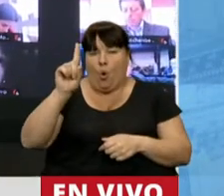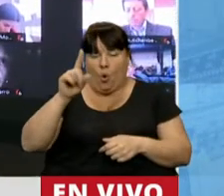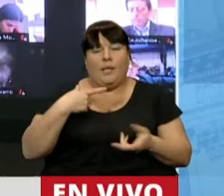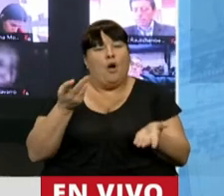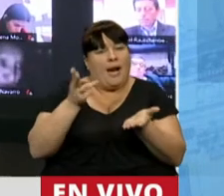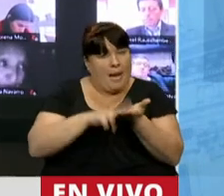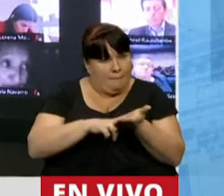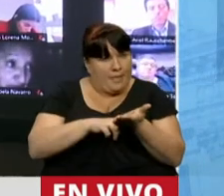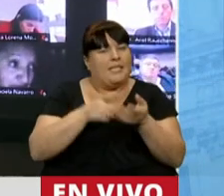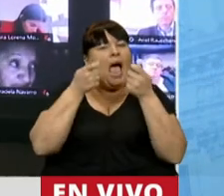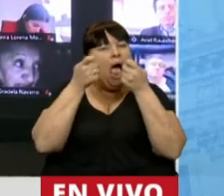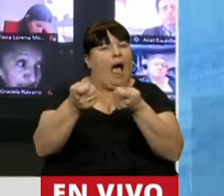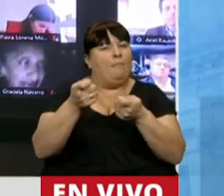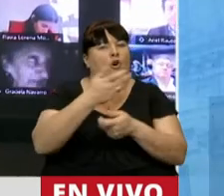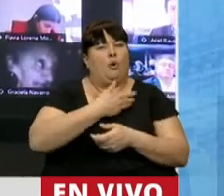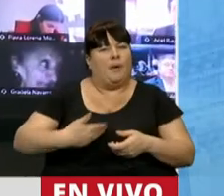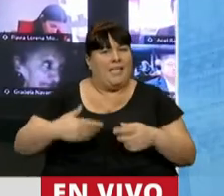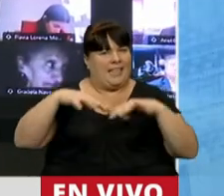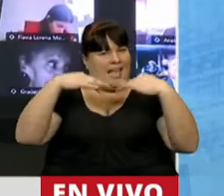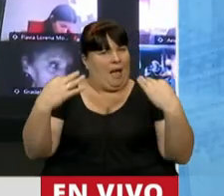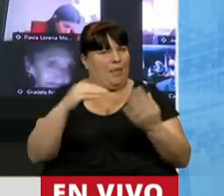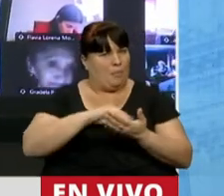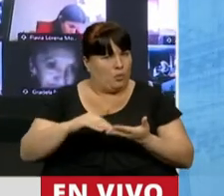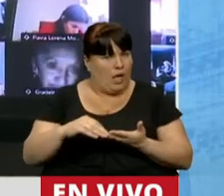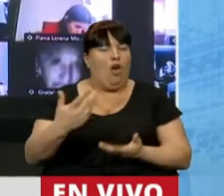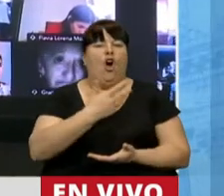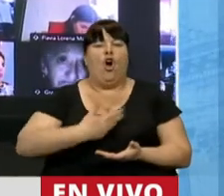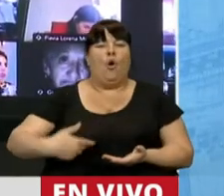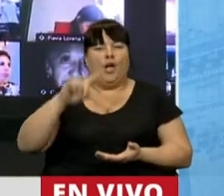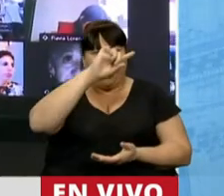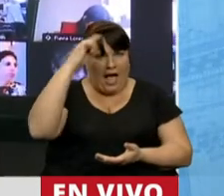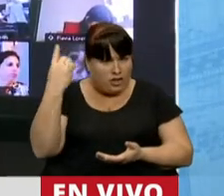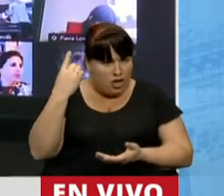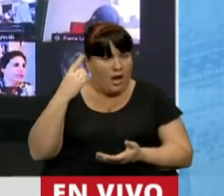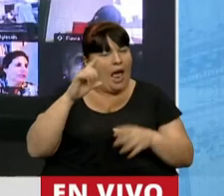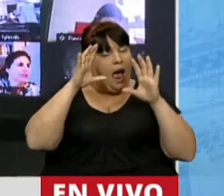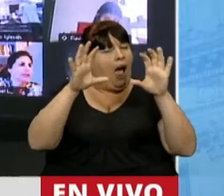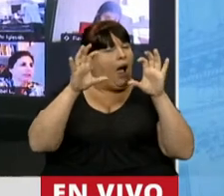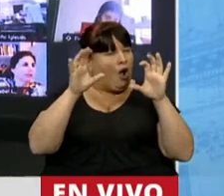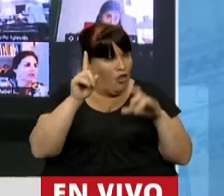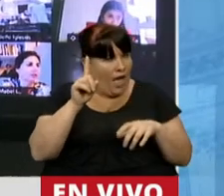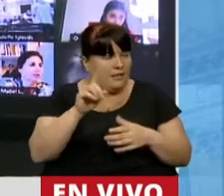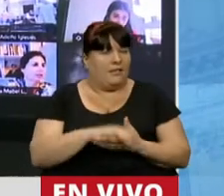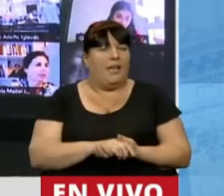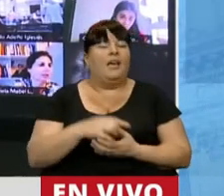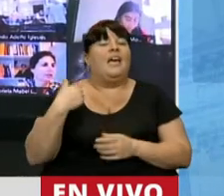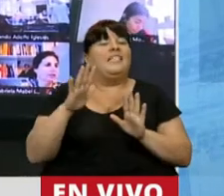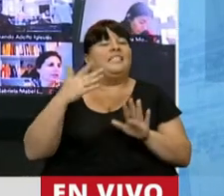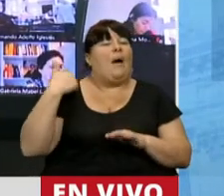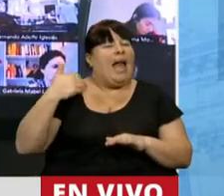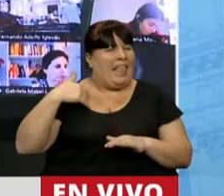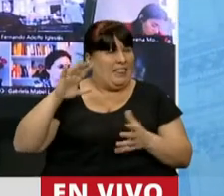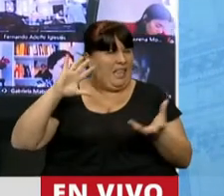reiterar el apoyo a la presidencia de la Cámara, al Gobierno de la Nación, y que no se olviden que venimos de un país